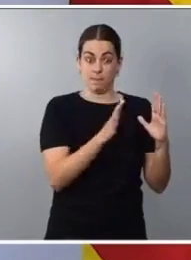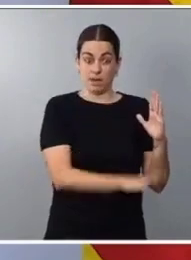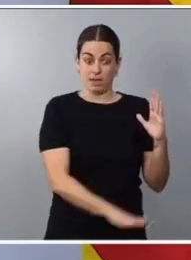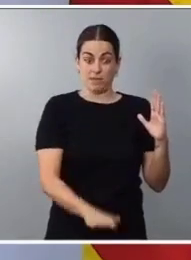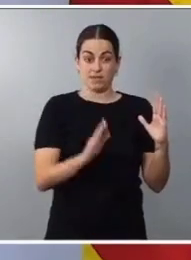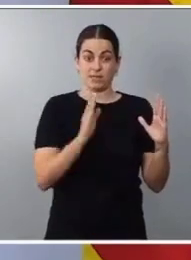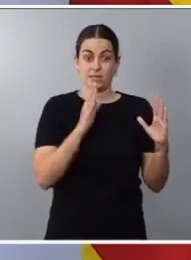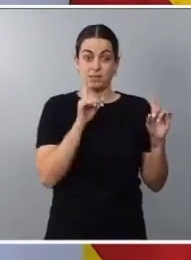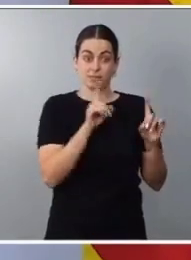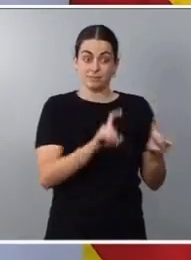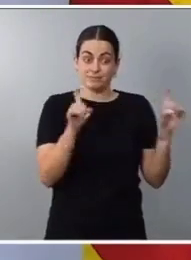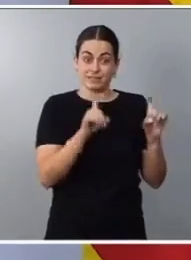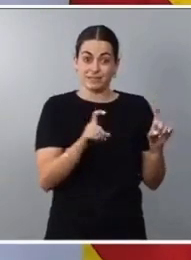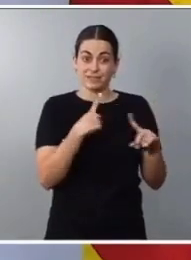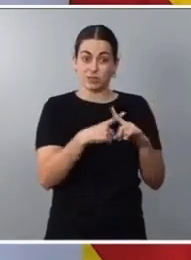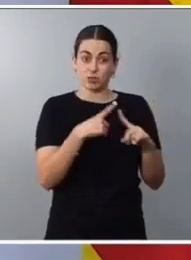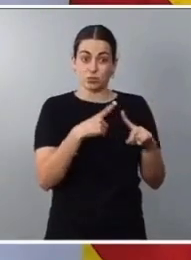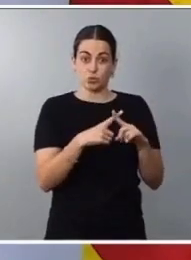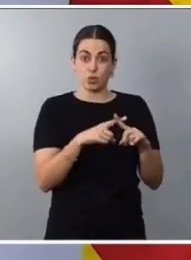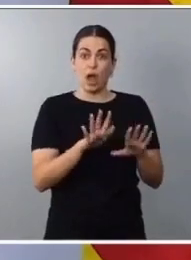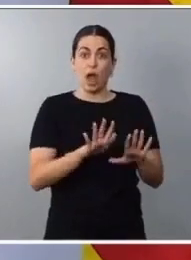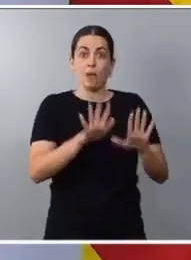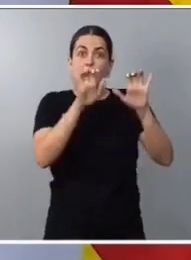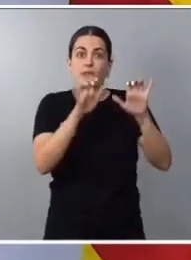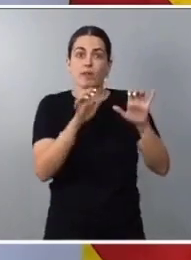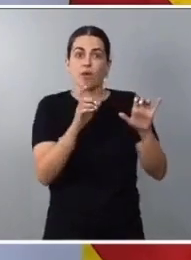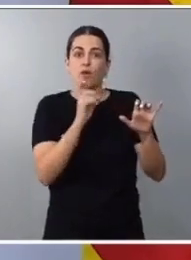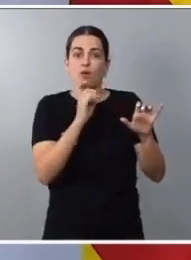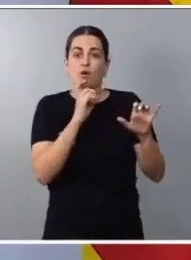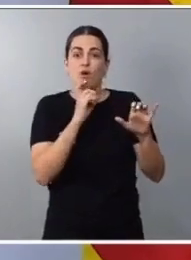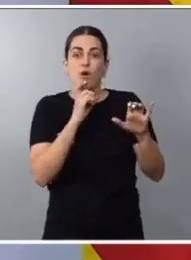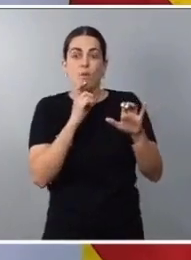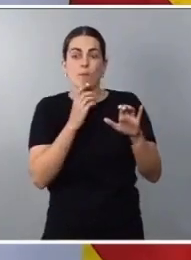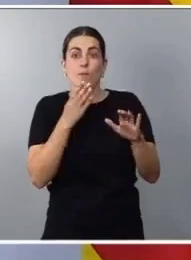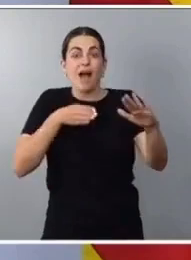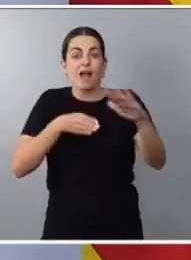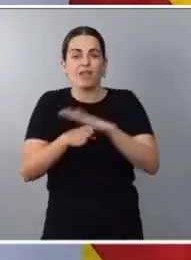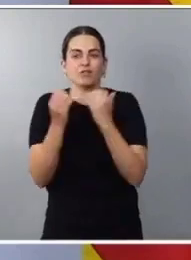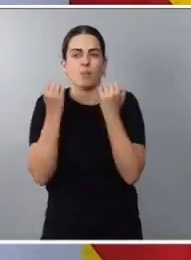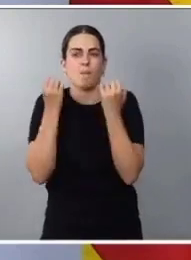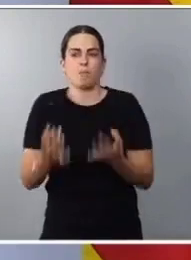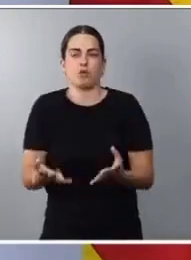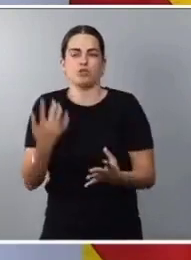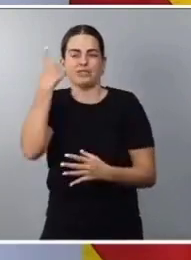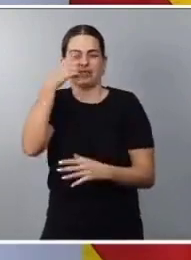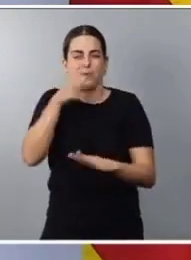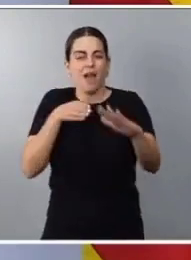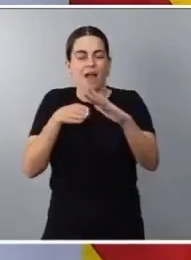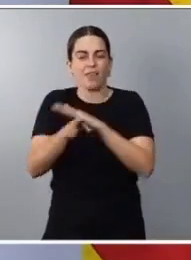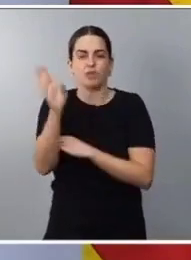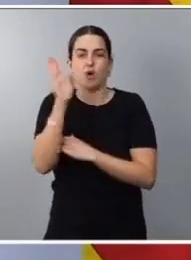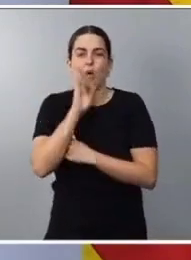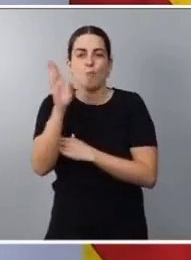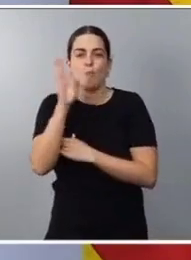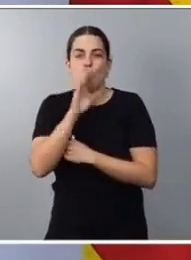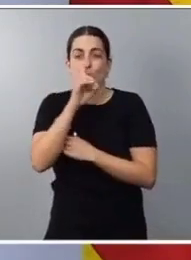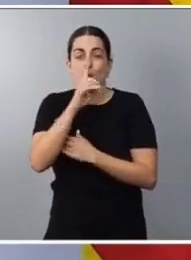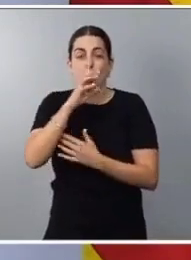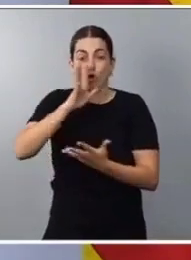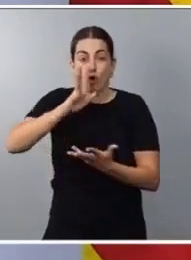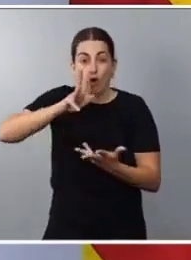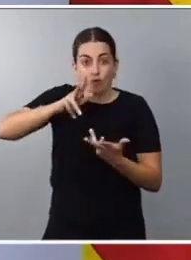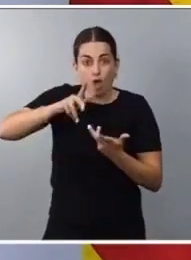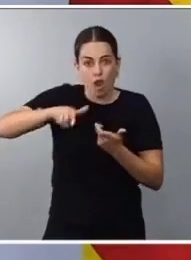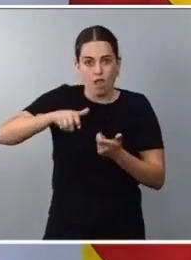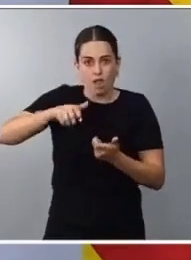e hijas sean a través del acceso temprano. Saben que la edad en nuestro país de acceso a pornografía violenta está en ocho años. Si